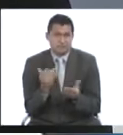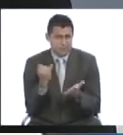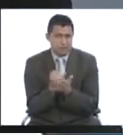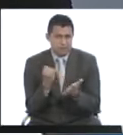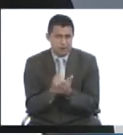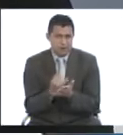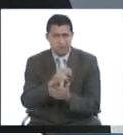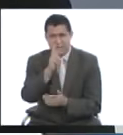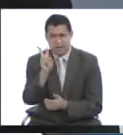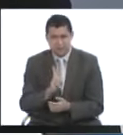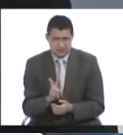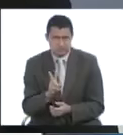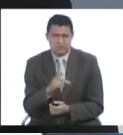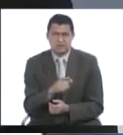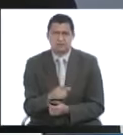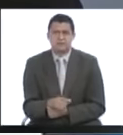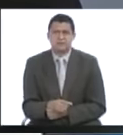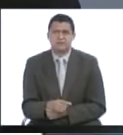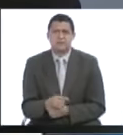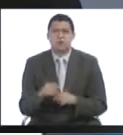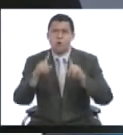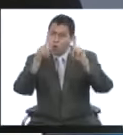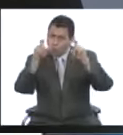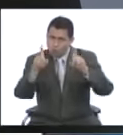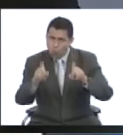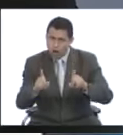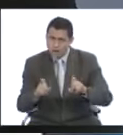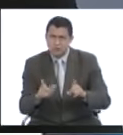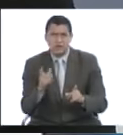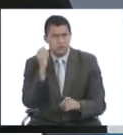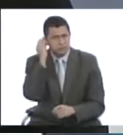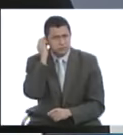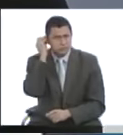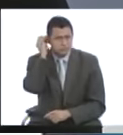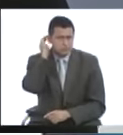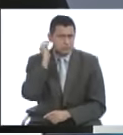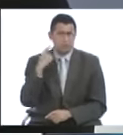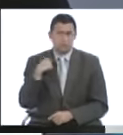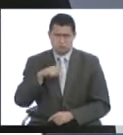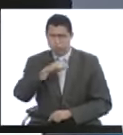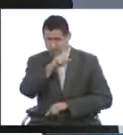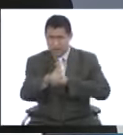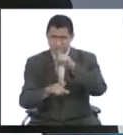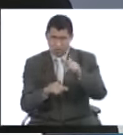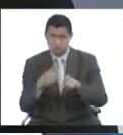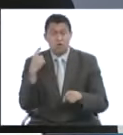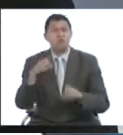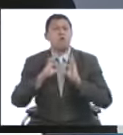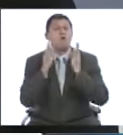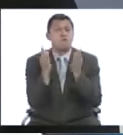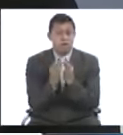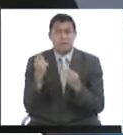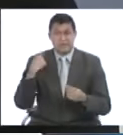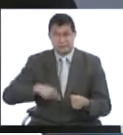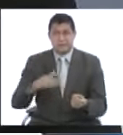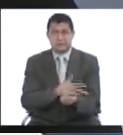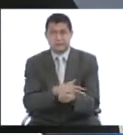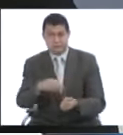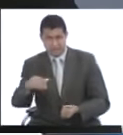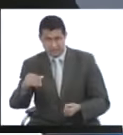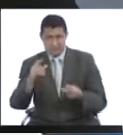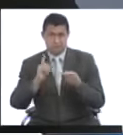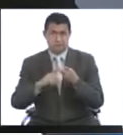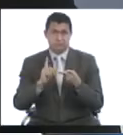validando para Venezuela en Vescan. Se llama, es el cuestionario FinRisk, que entonces que te pregunta si tienes familiares diabéticos o no,